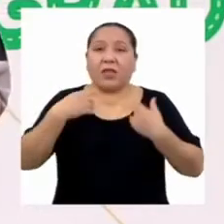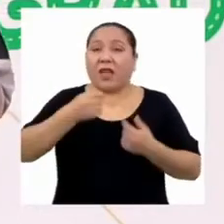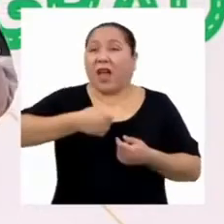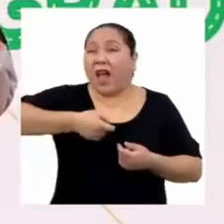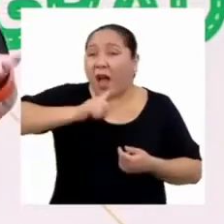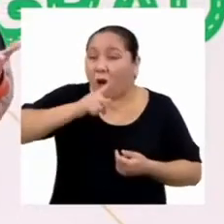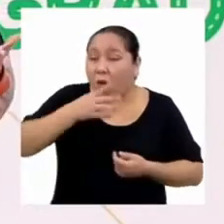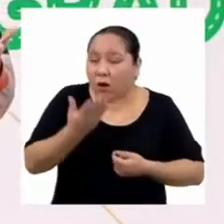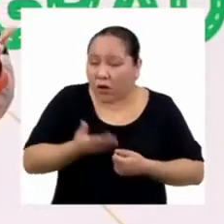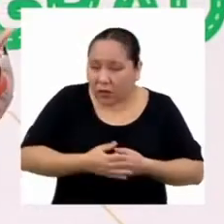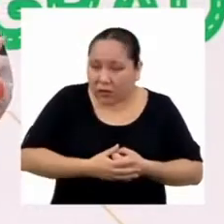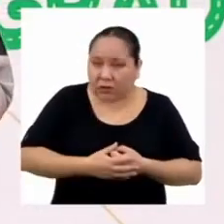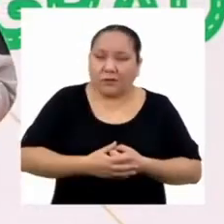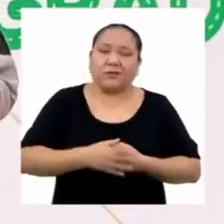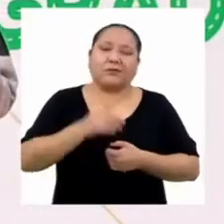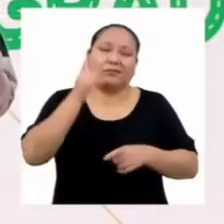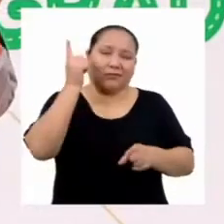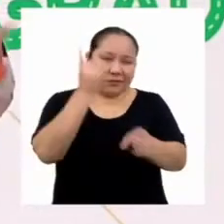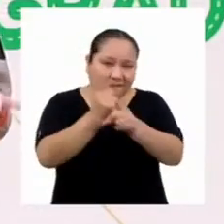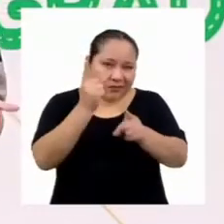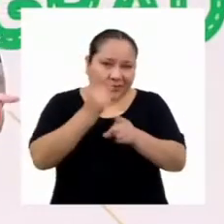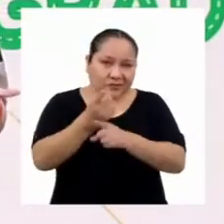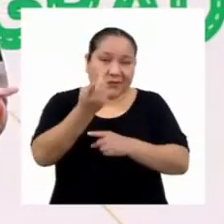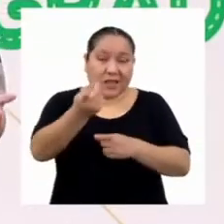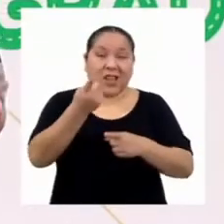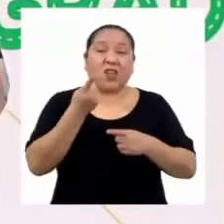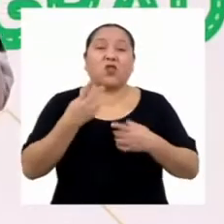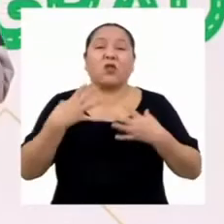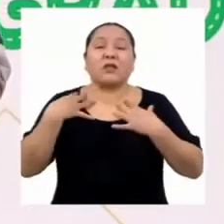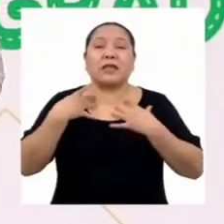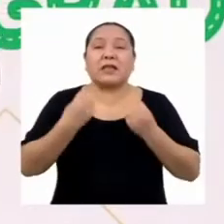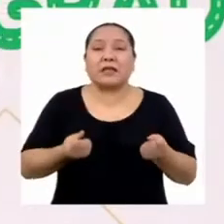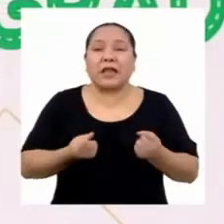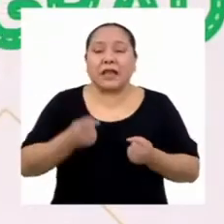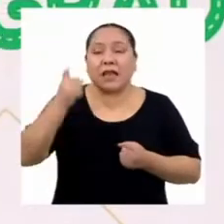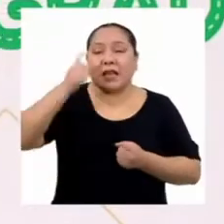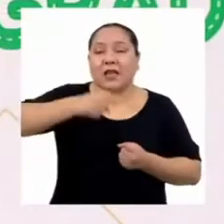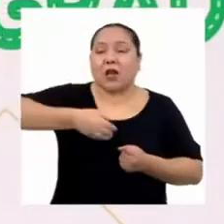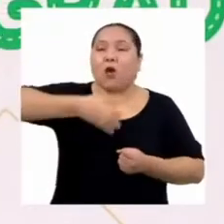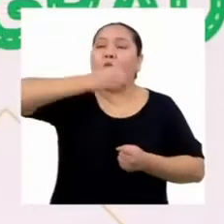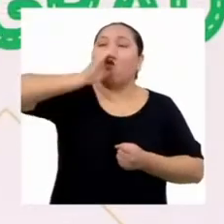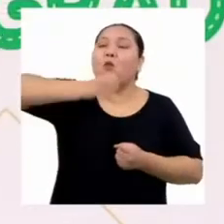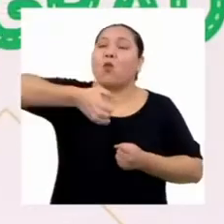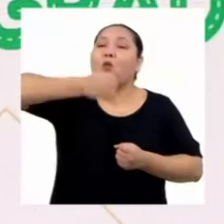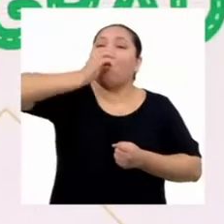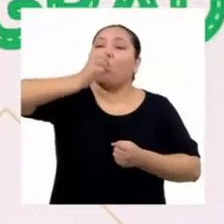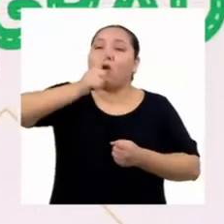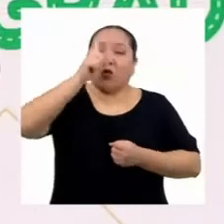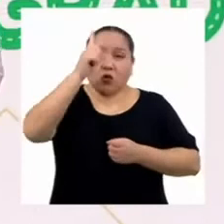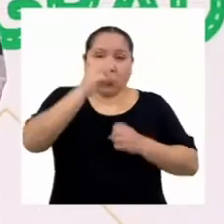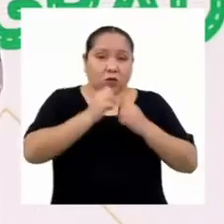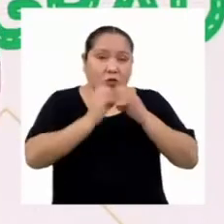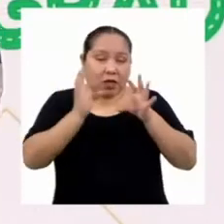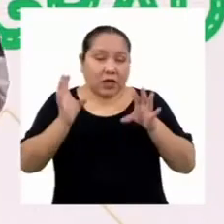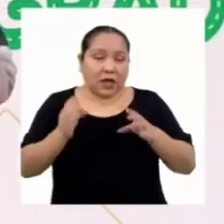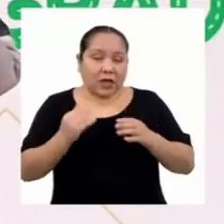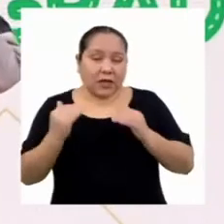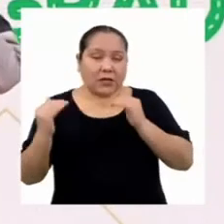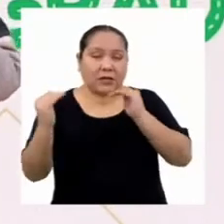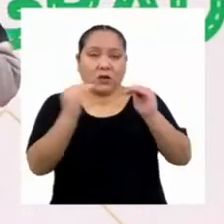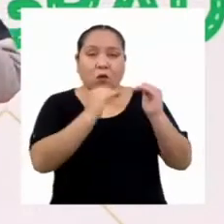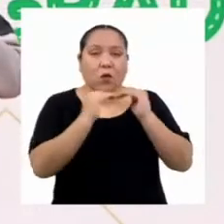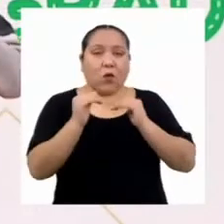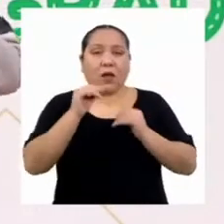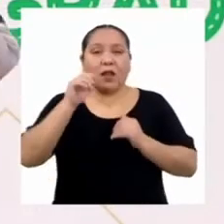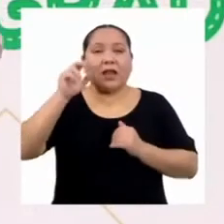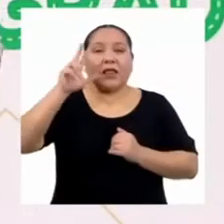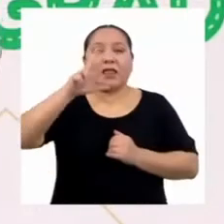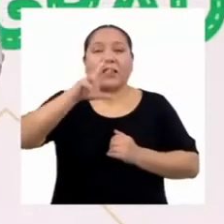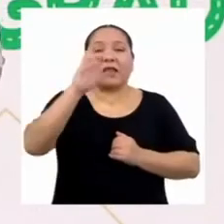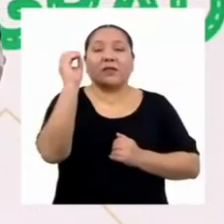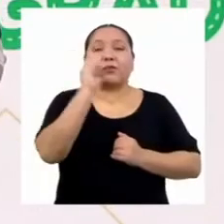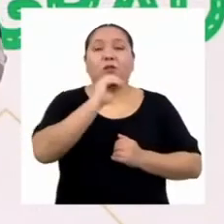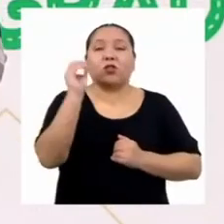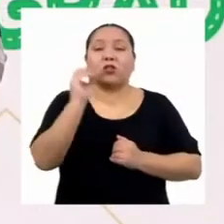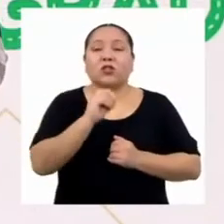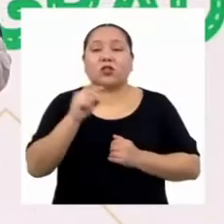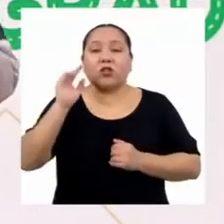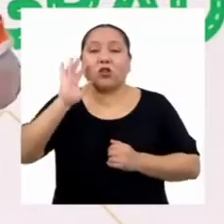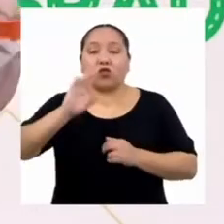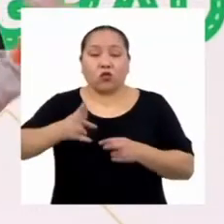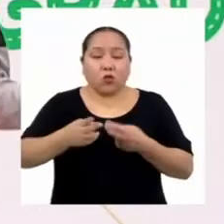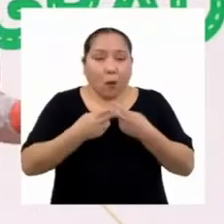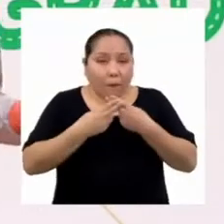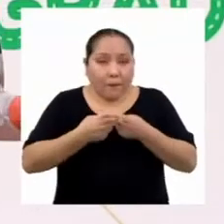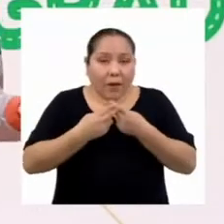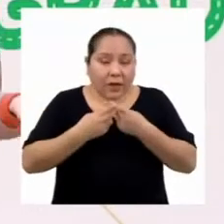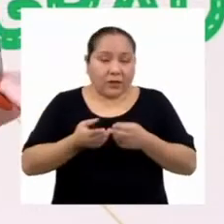¡Exacto! Por eso, para mantenerte saludable, la cantidad de agua que debes ingerir a diario debe equivaler a un 3% de tu peso.